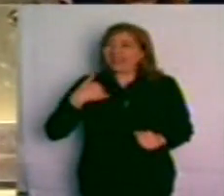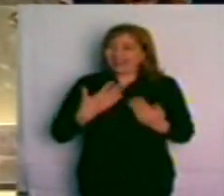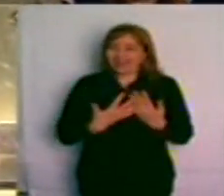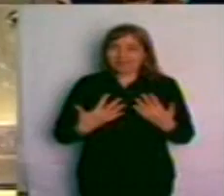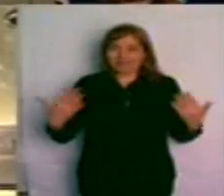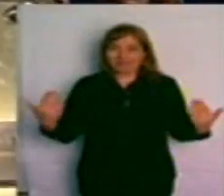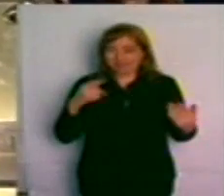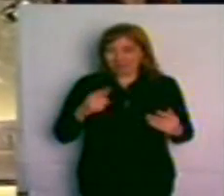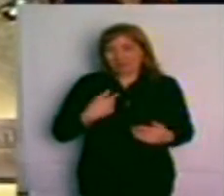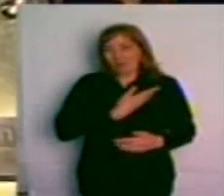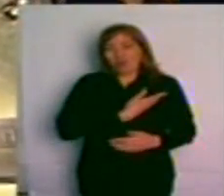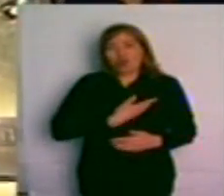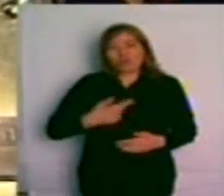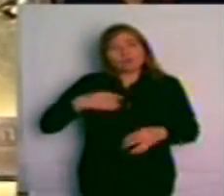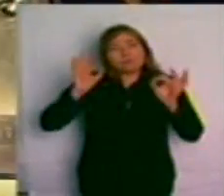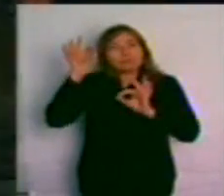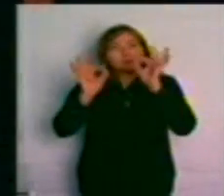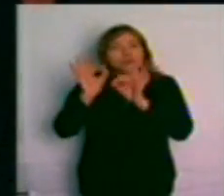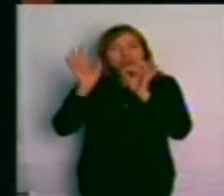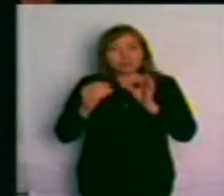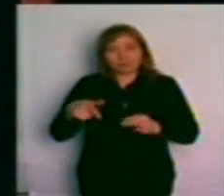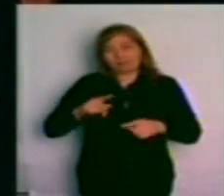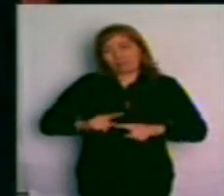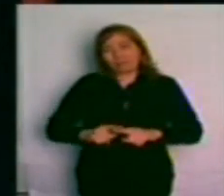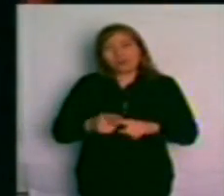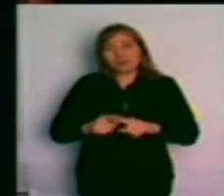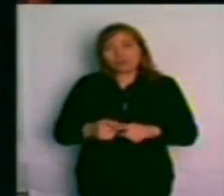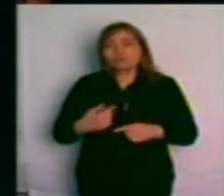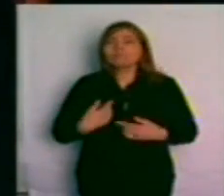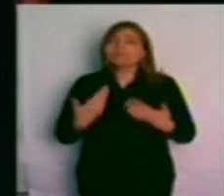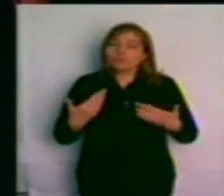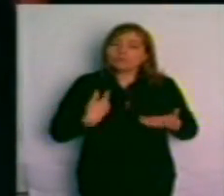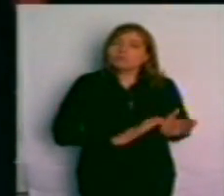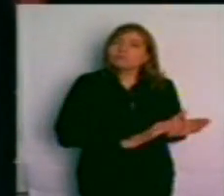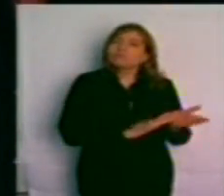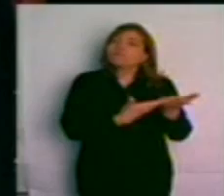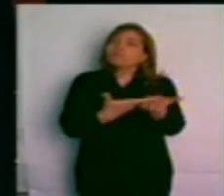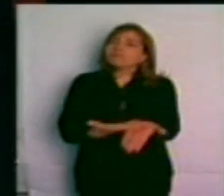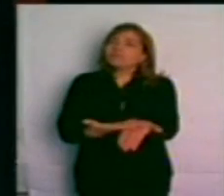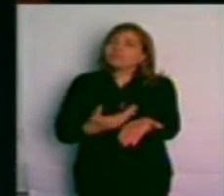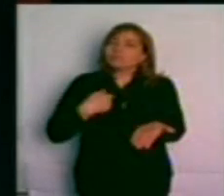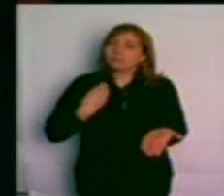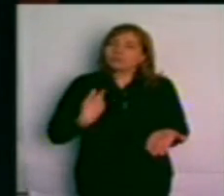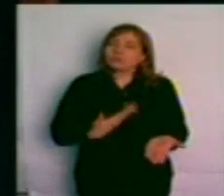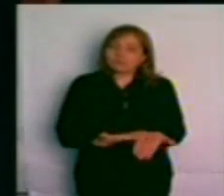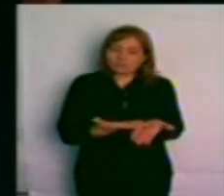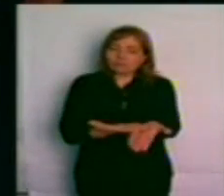espacio político, de este proyecto, de poder ofrecerles a todos los argentinos